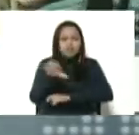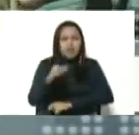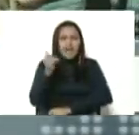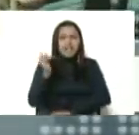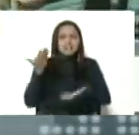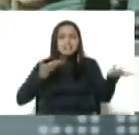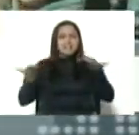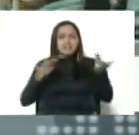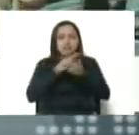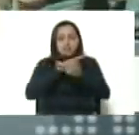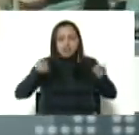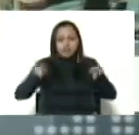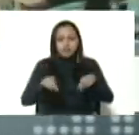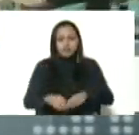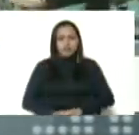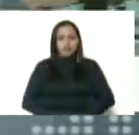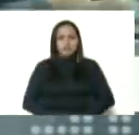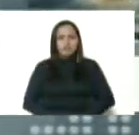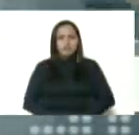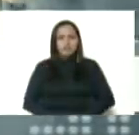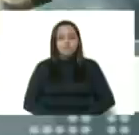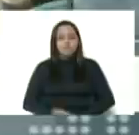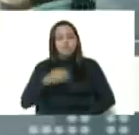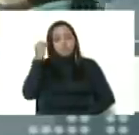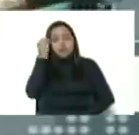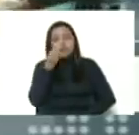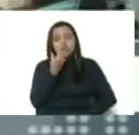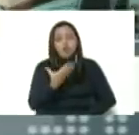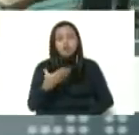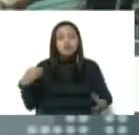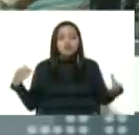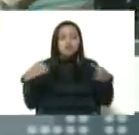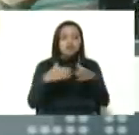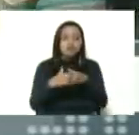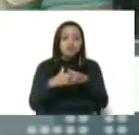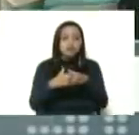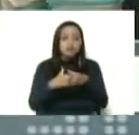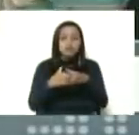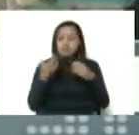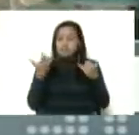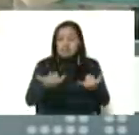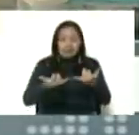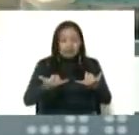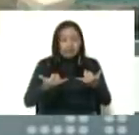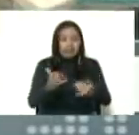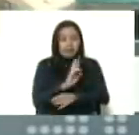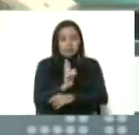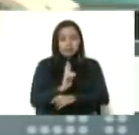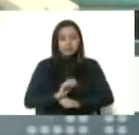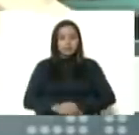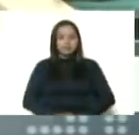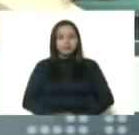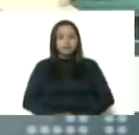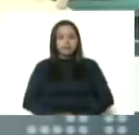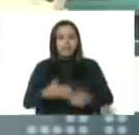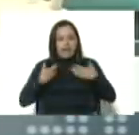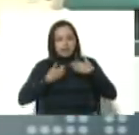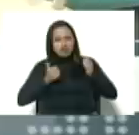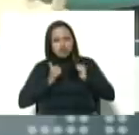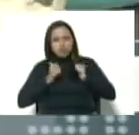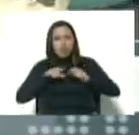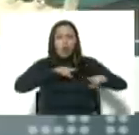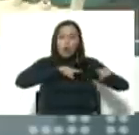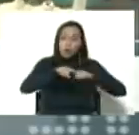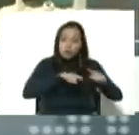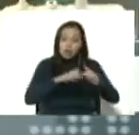públicos. Yo creo que es bueno una reunión conjunta, inmediata, Aristóbulo, coordinada